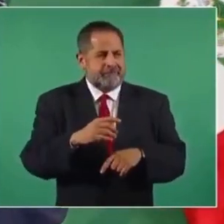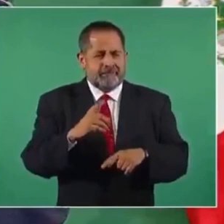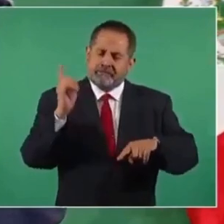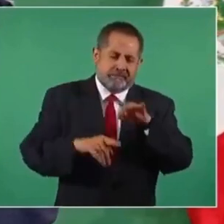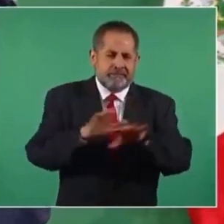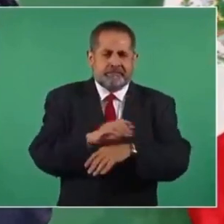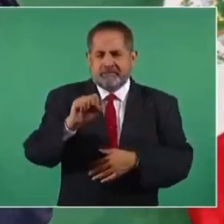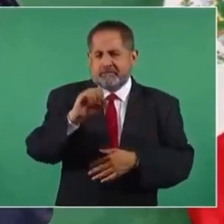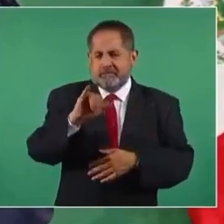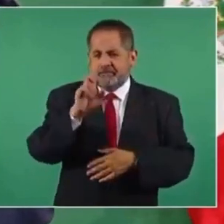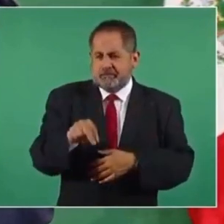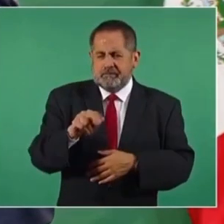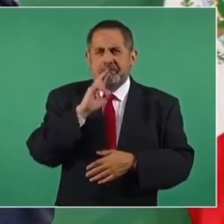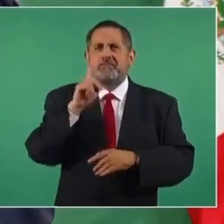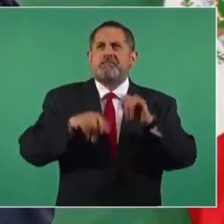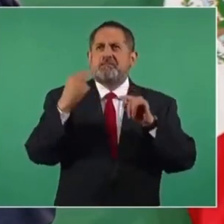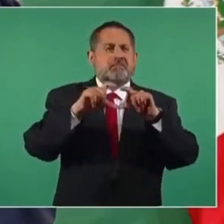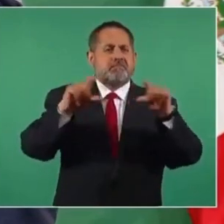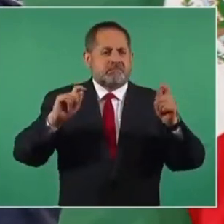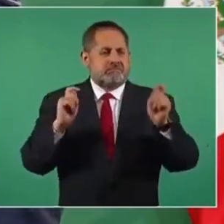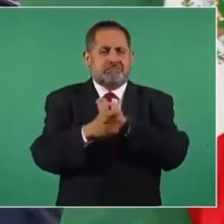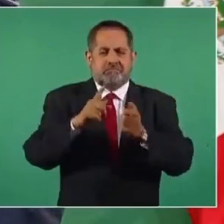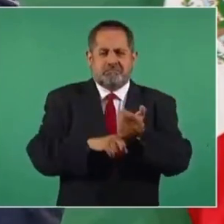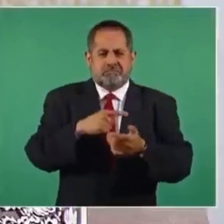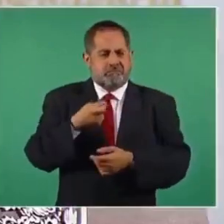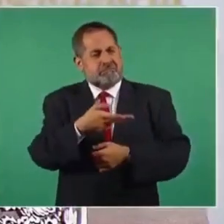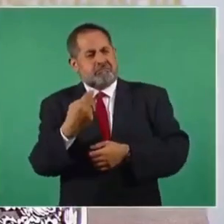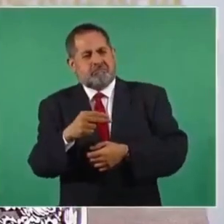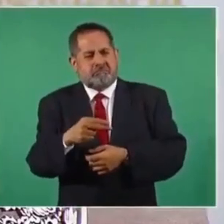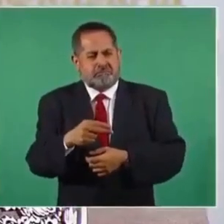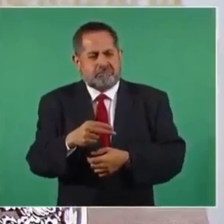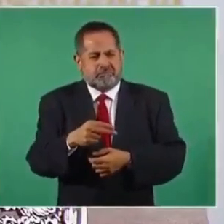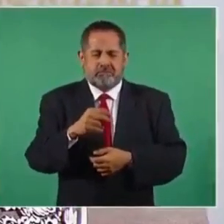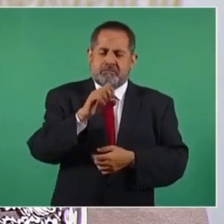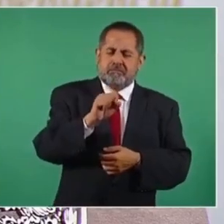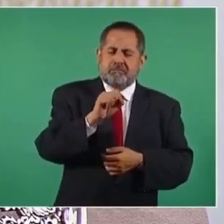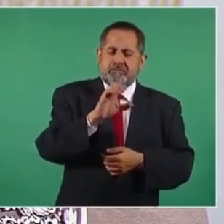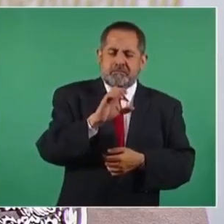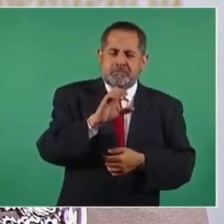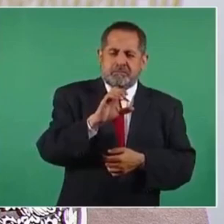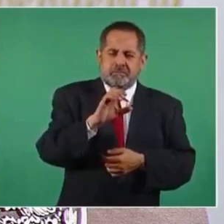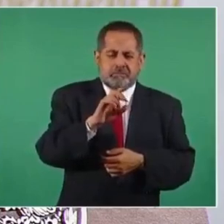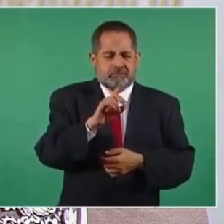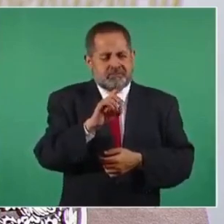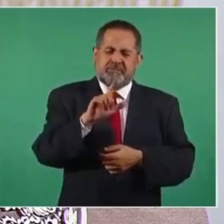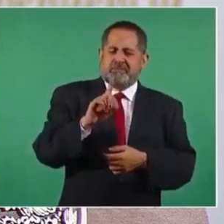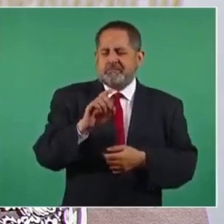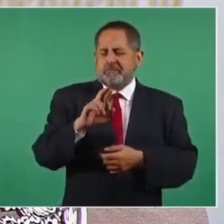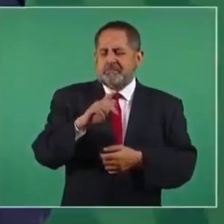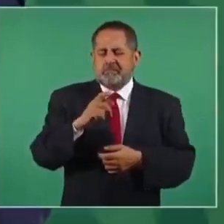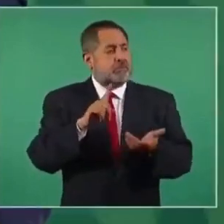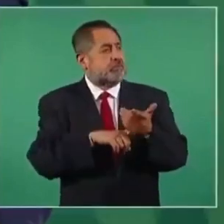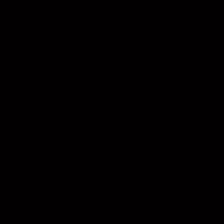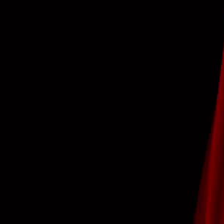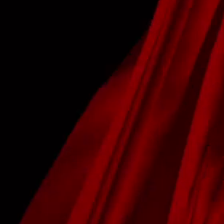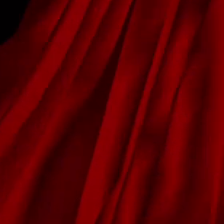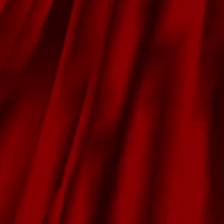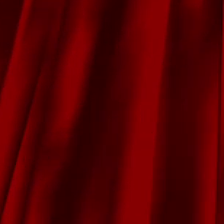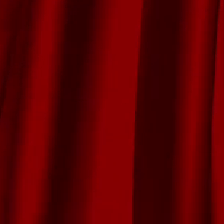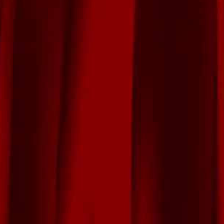la Suprema Corte, que ya no sea Suprema Corte de Justicia de la nación, sino que sea Suprema Corte del Derecho de los potentados.